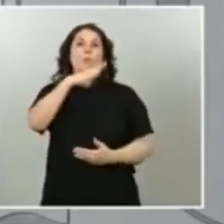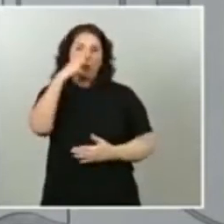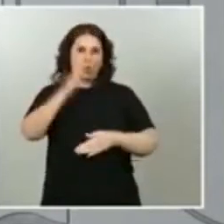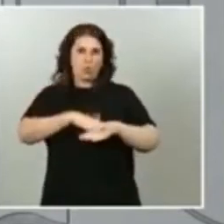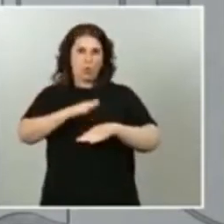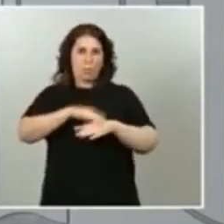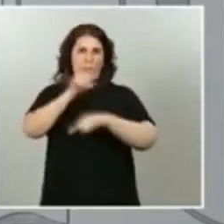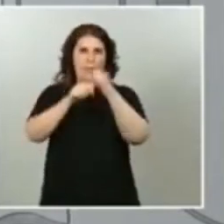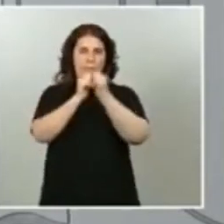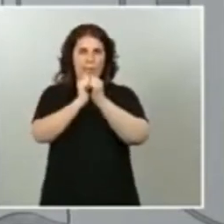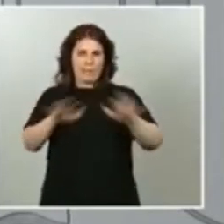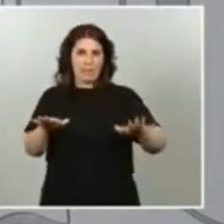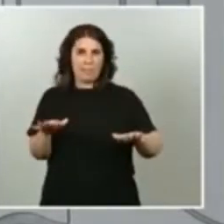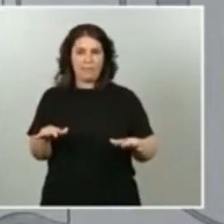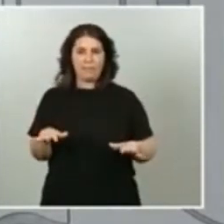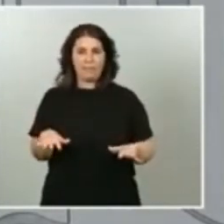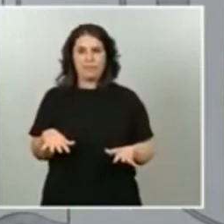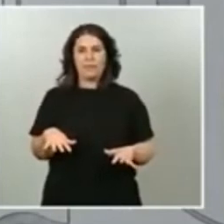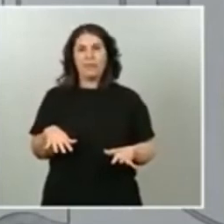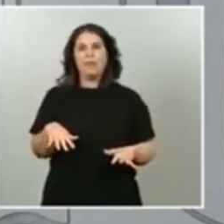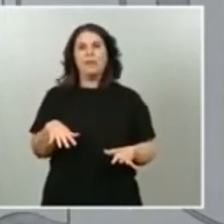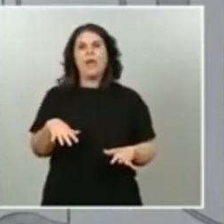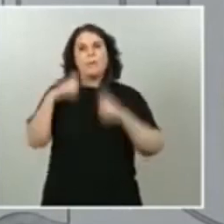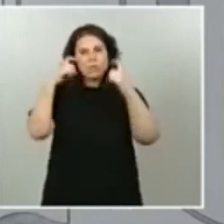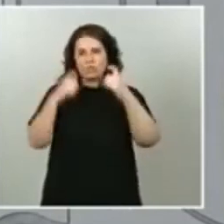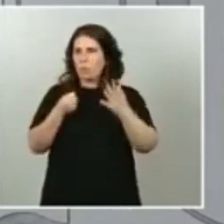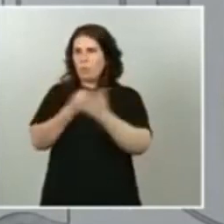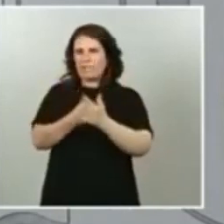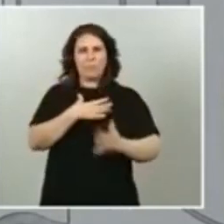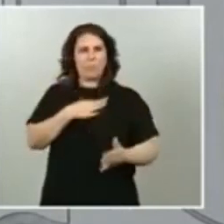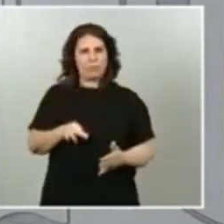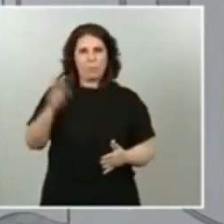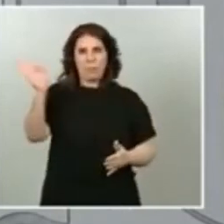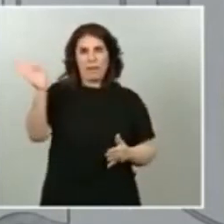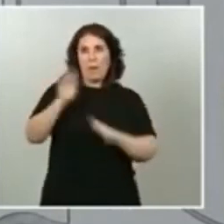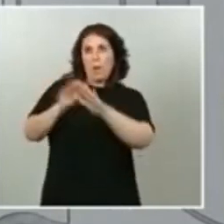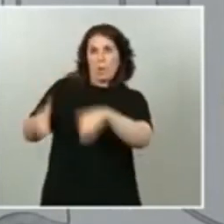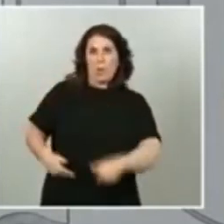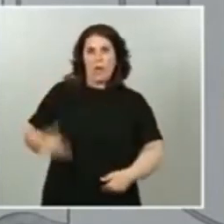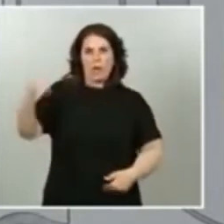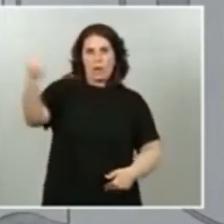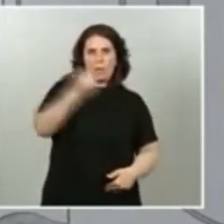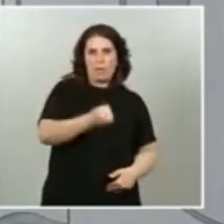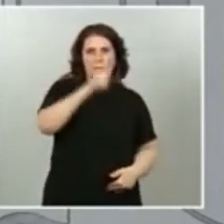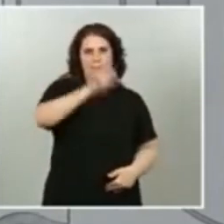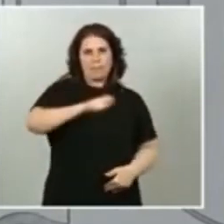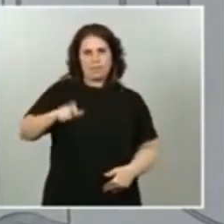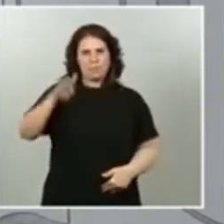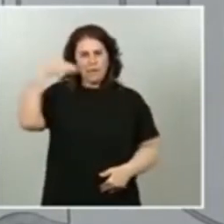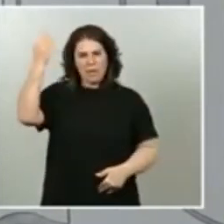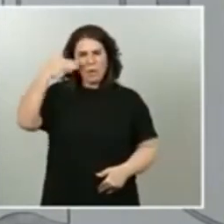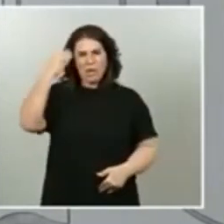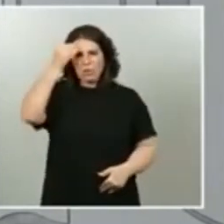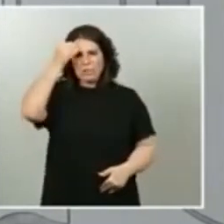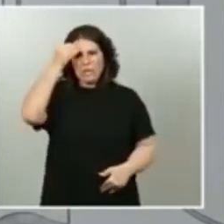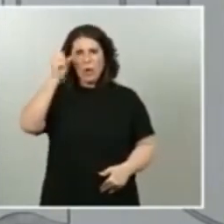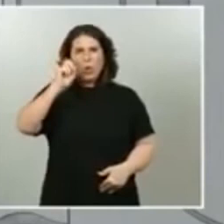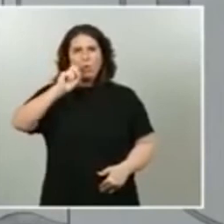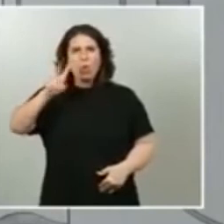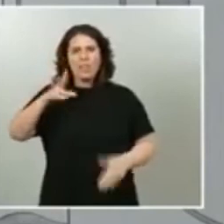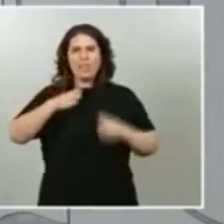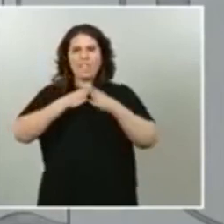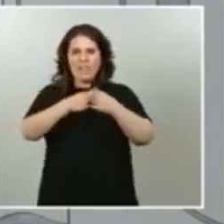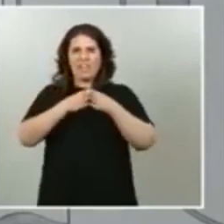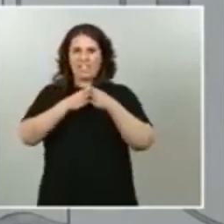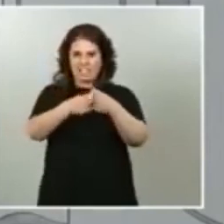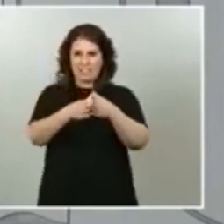con la embajada española en Marruecos creo recordar que se habían fletado en torno a 12 ferries que habían ido